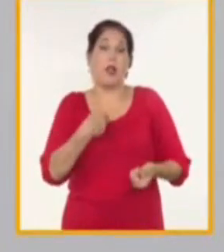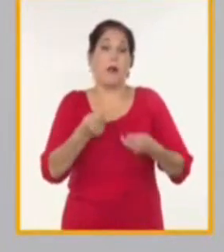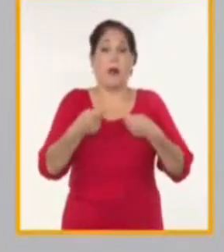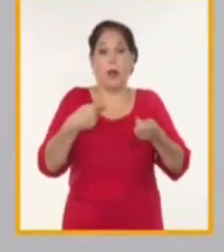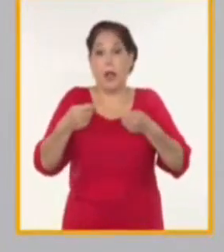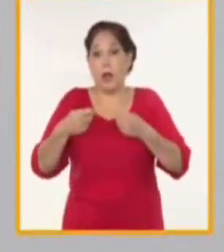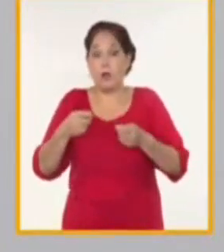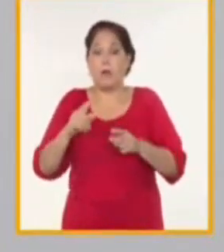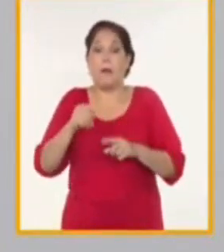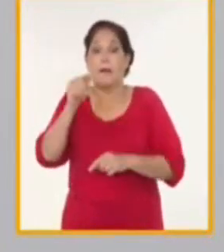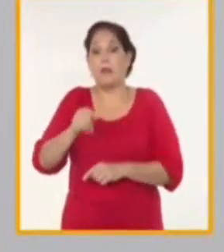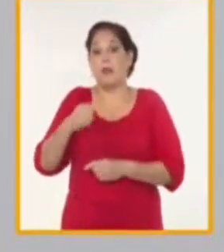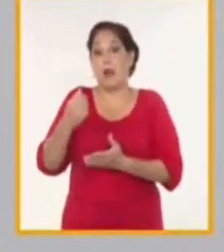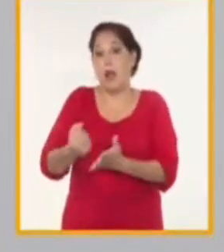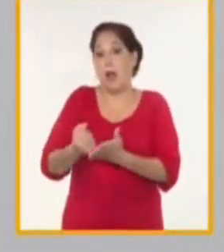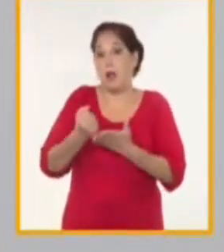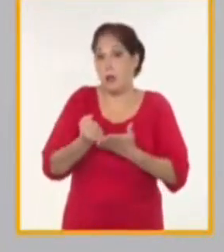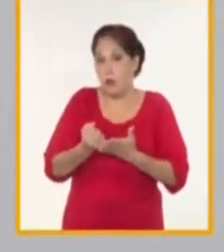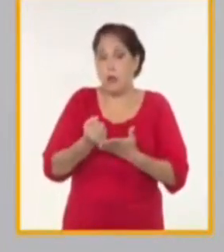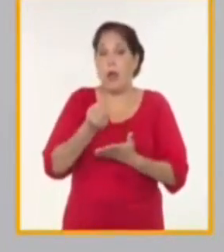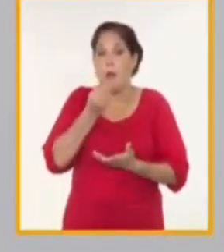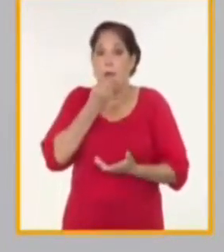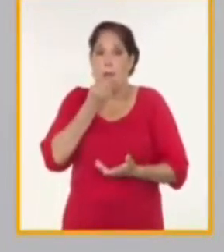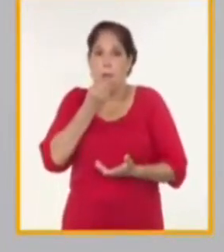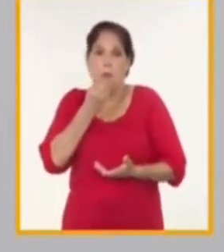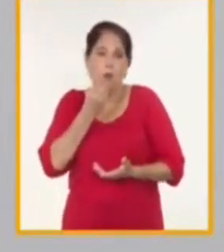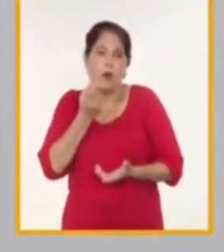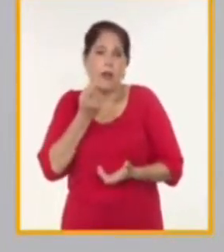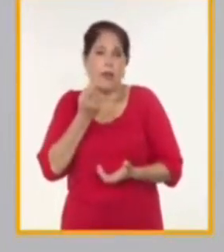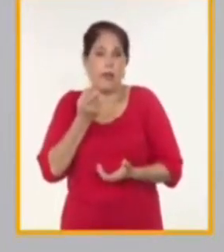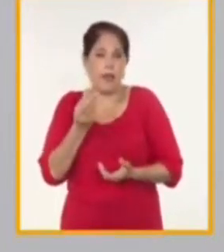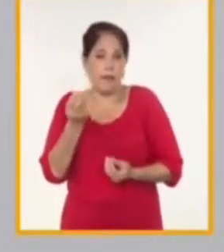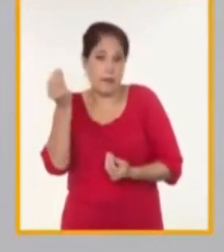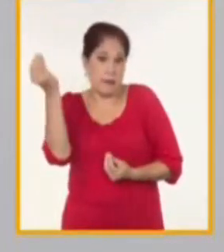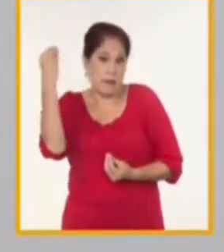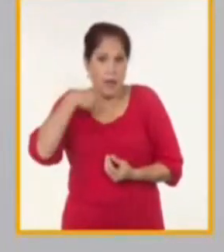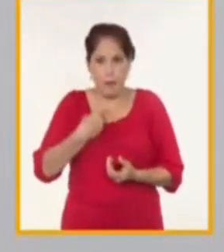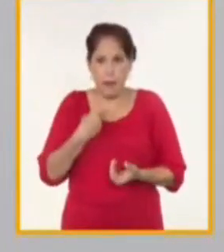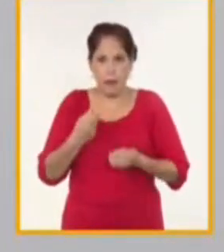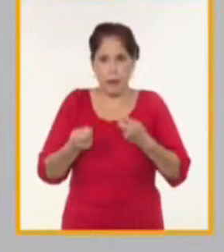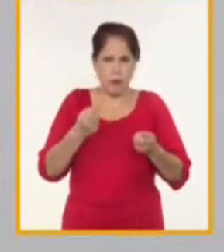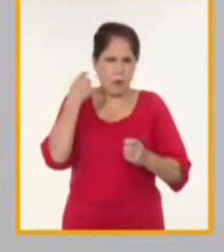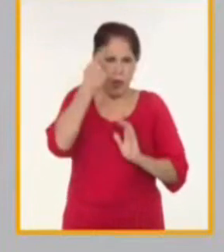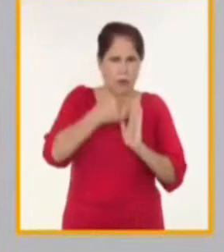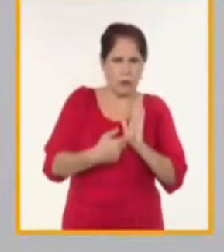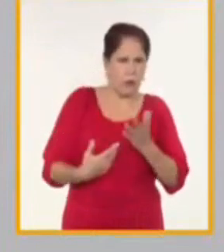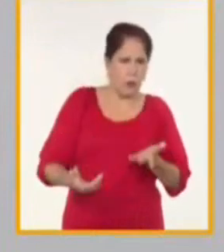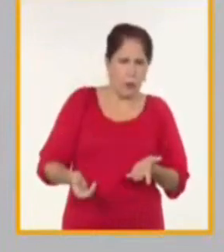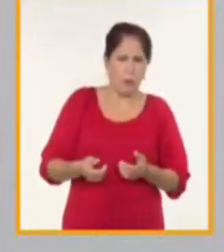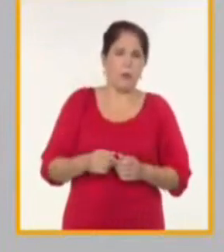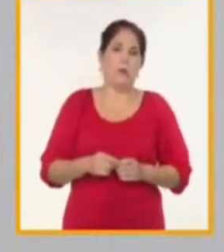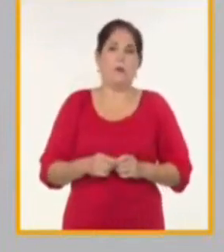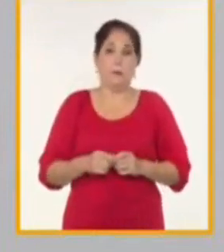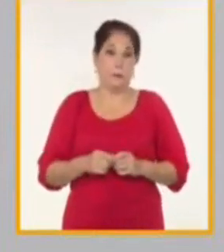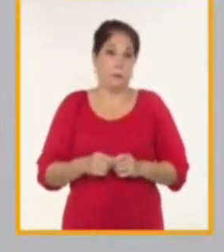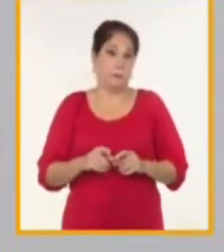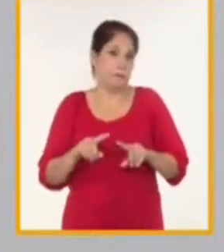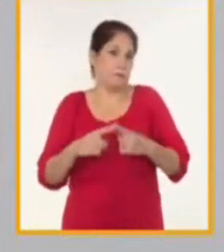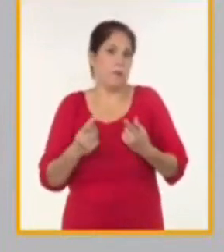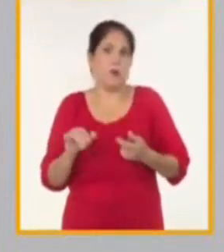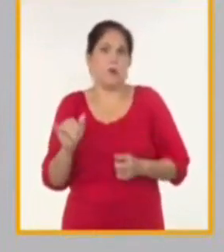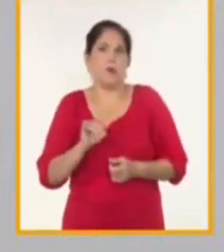para que nuestros inversores no revelar sus identidades, de modo que no sean amenazados por